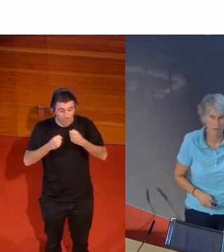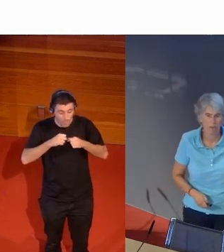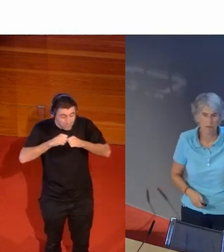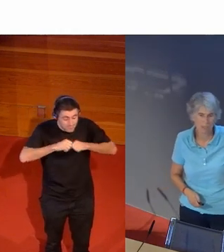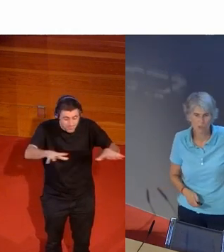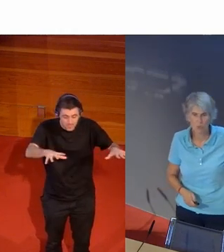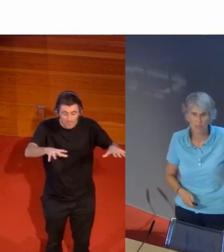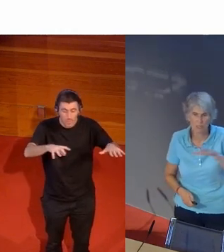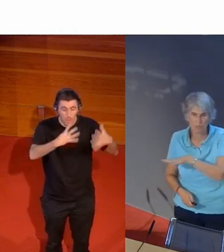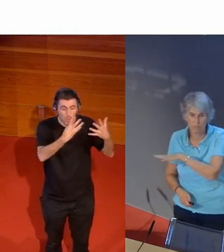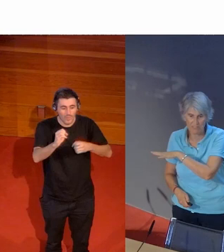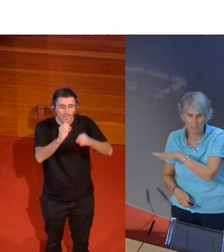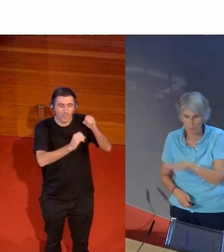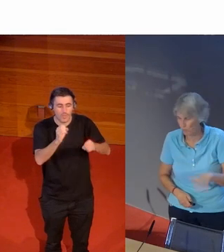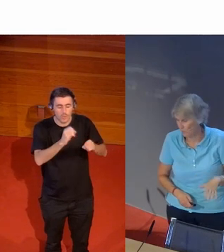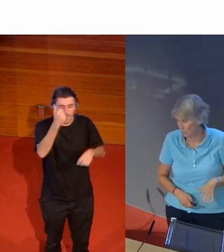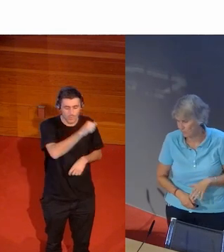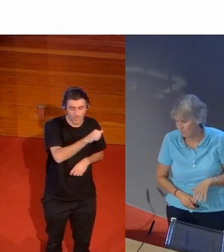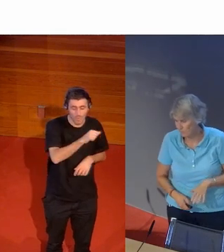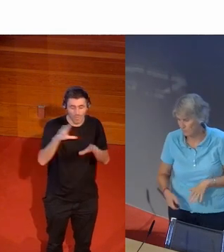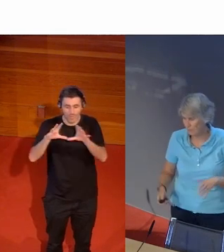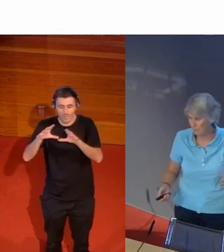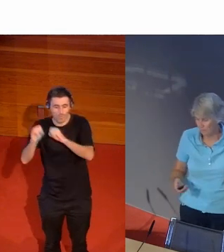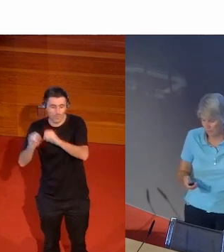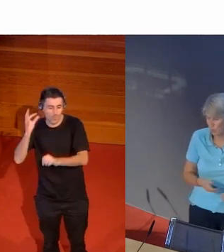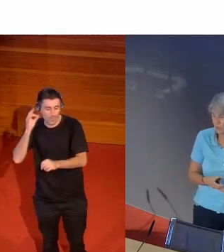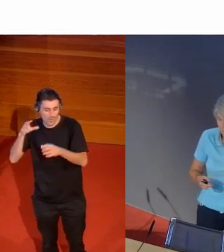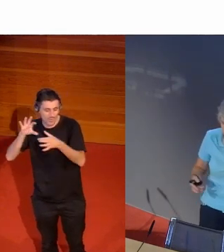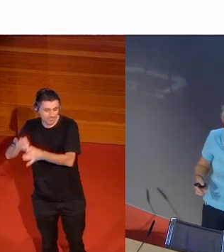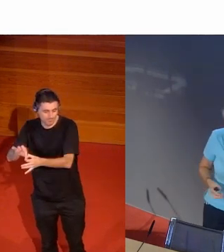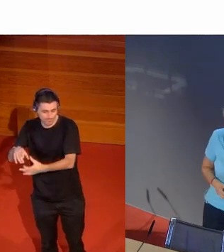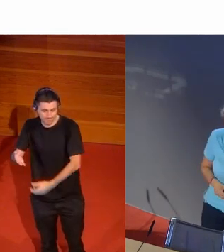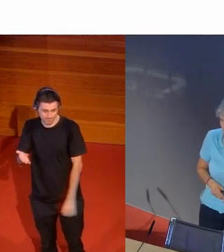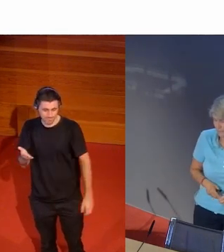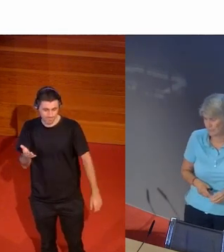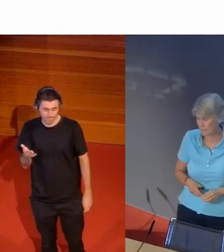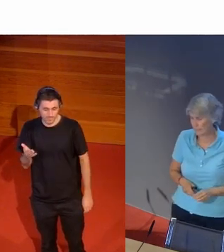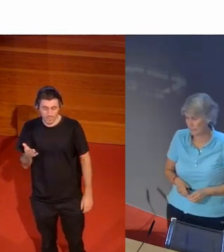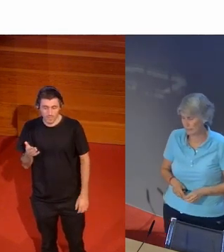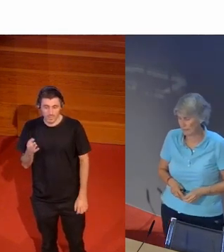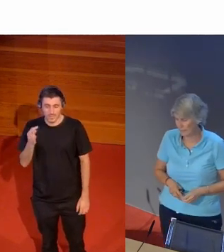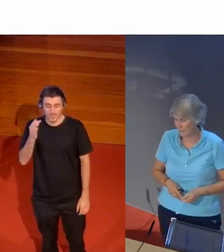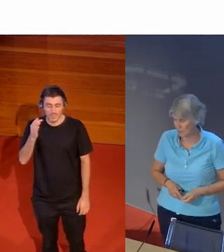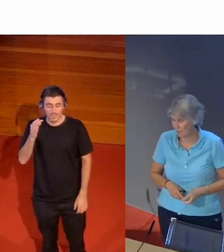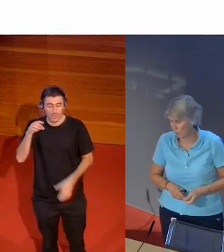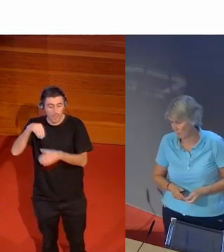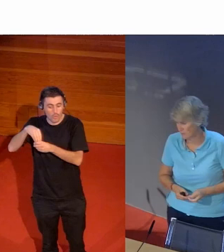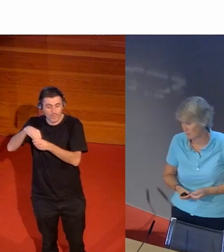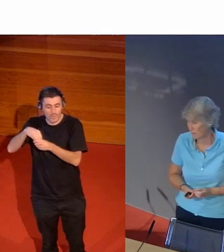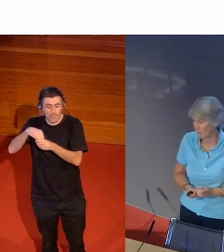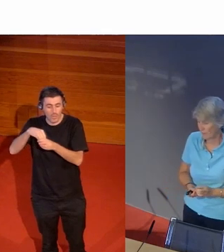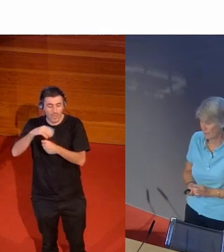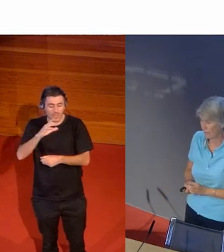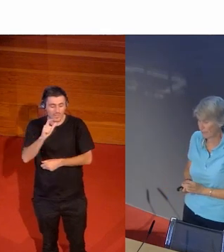que se hace es masculina frente al 10% el contenido en la tesis de Clara es para